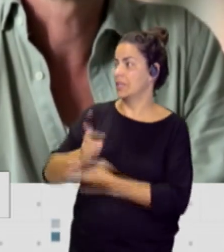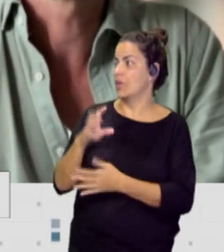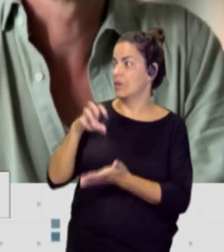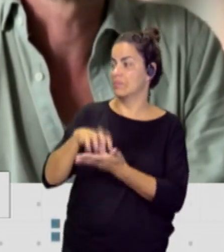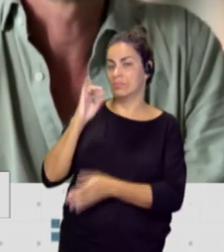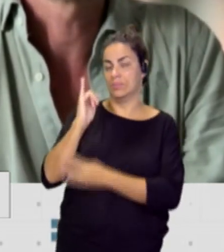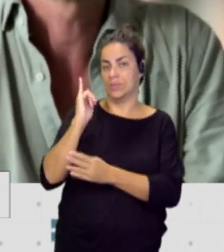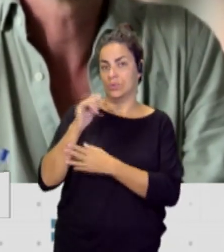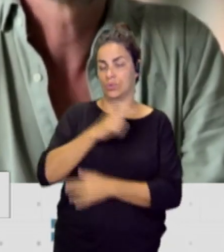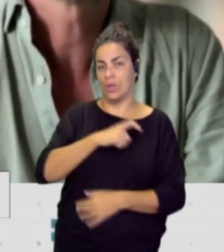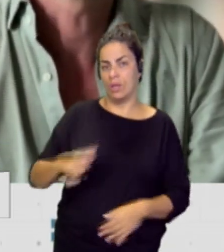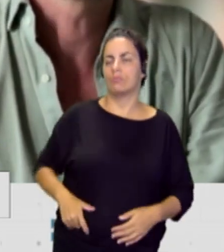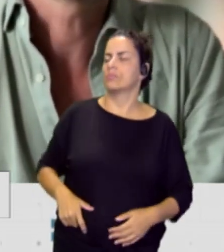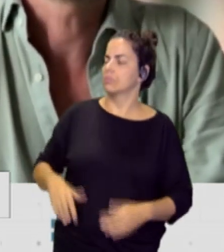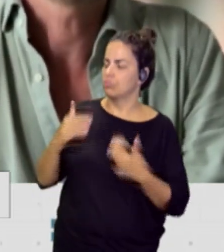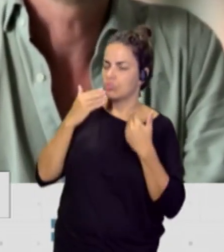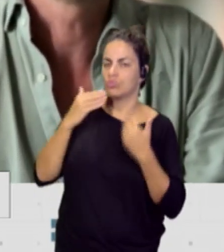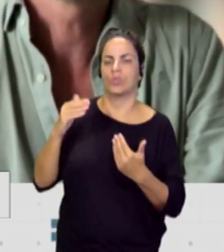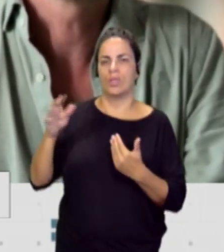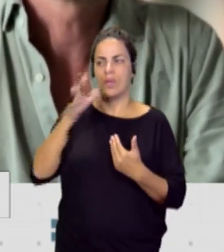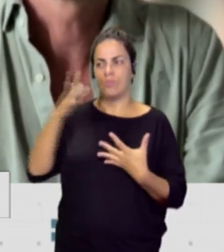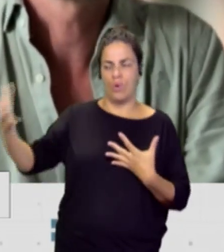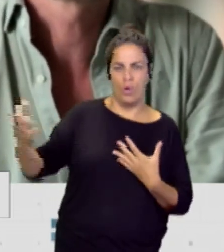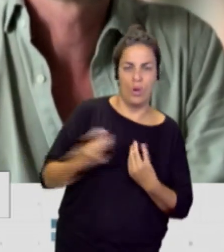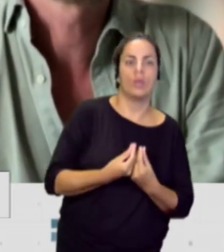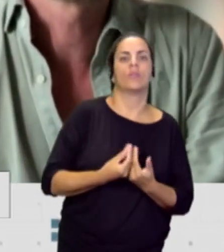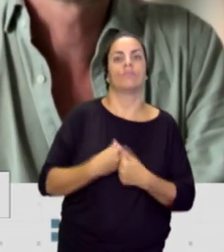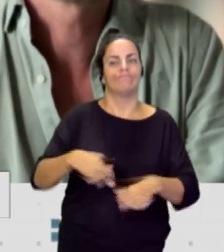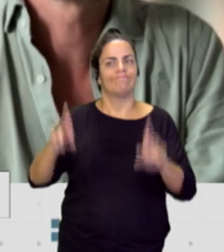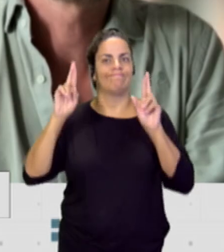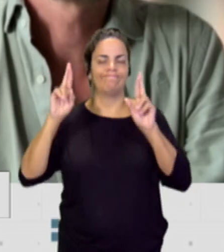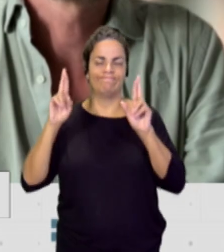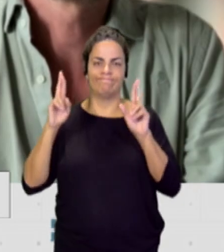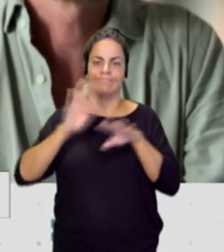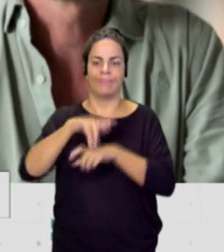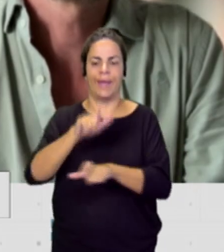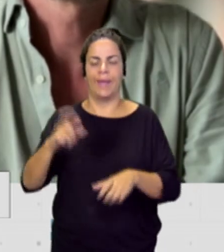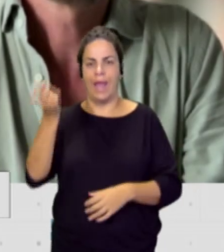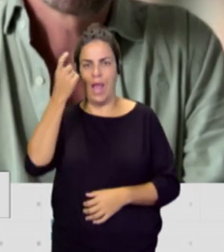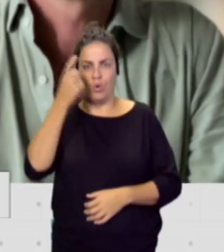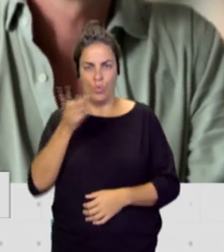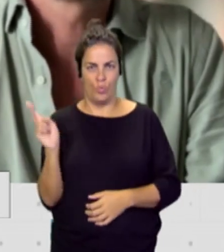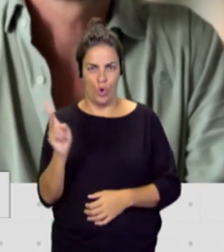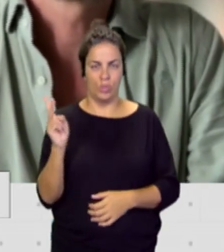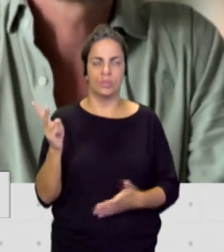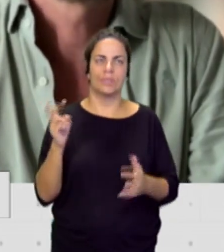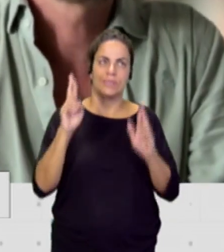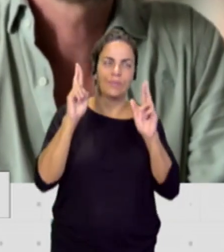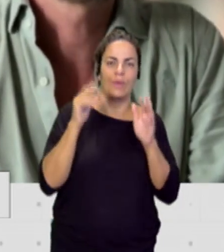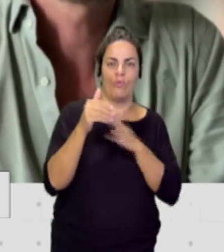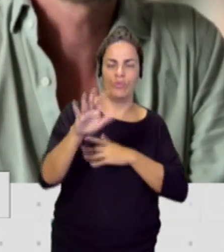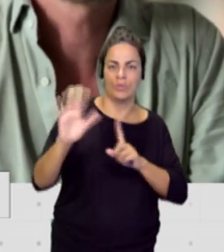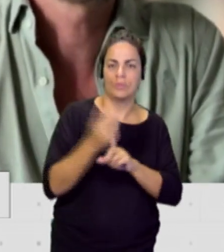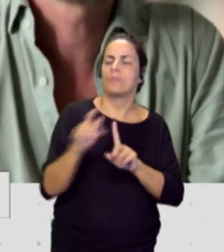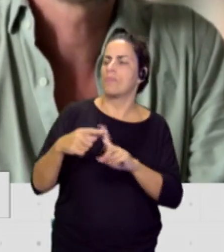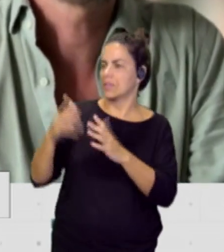Guancha, de verdad que muchísimas gracias por habernos acompañado y les deseamos lo mejor a esos alumnos y que tengan un futuro. Y enhorabuena